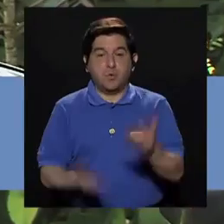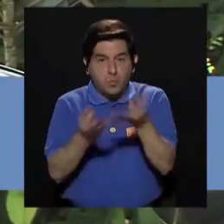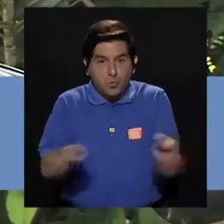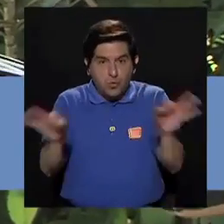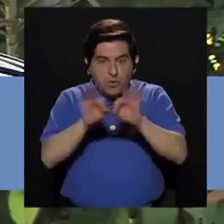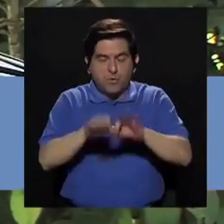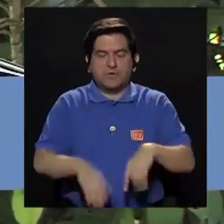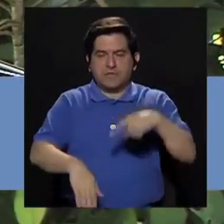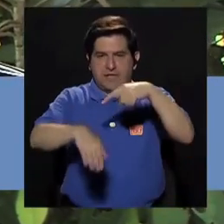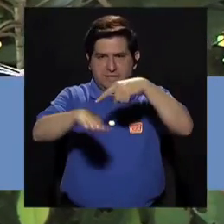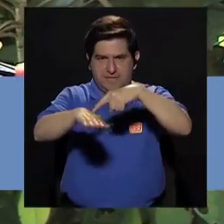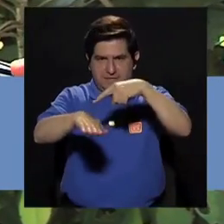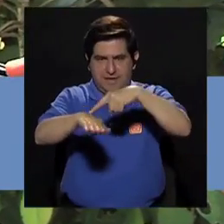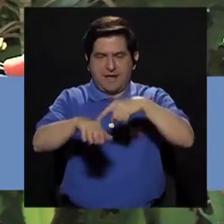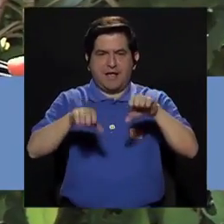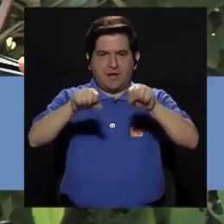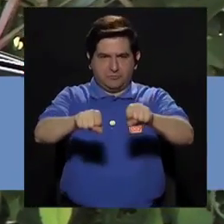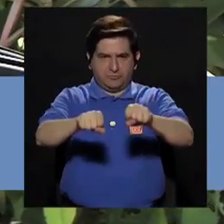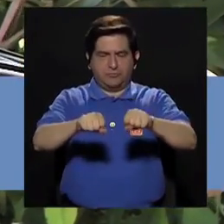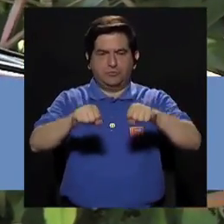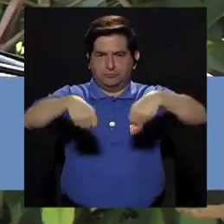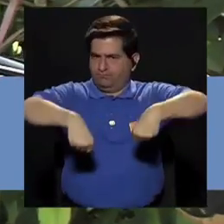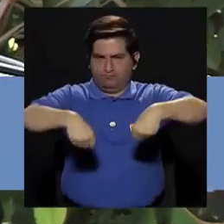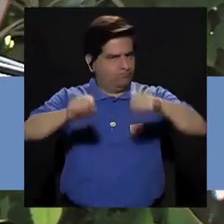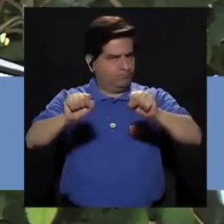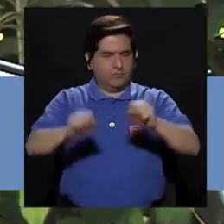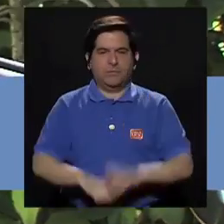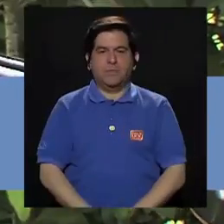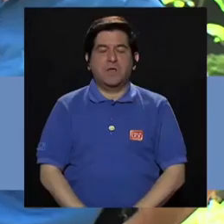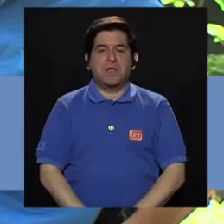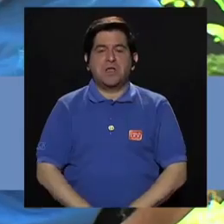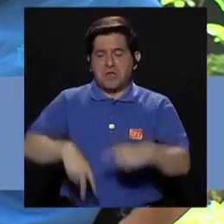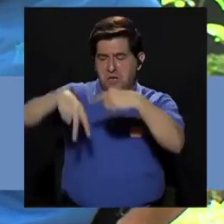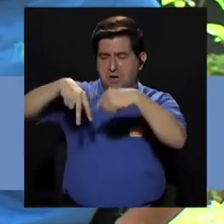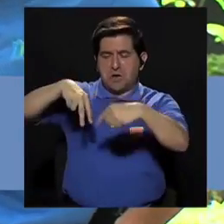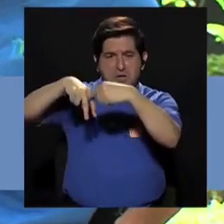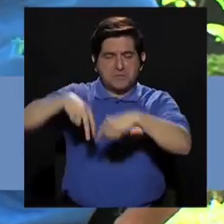Que no se flexionen Y las piernas Pueden estar Semi flexionadas